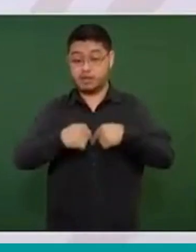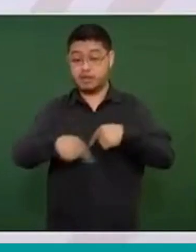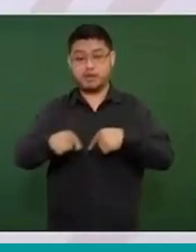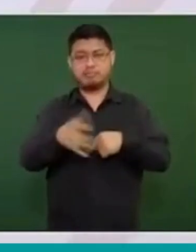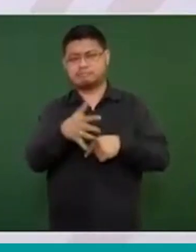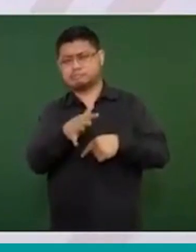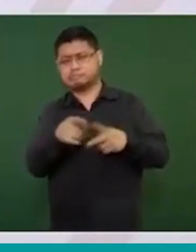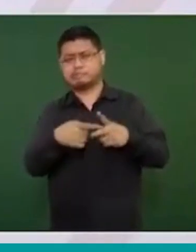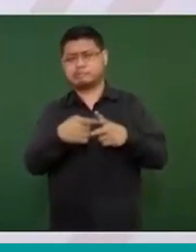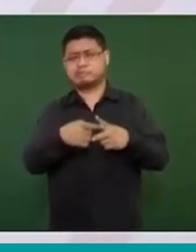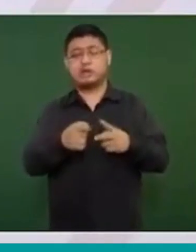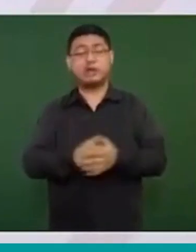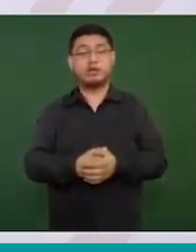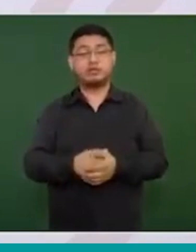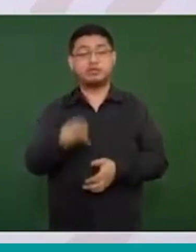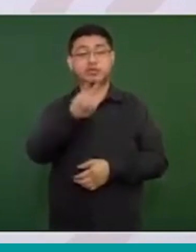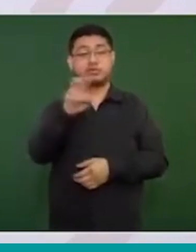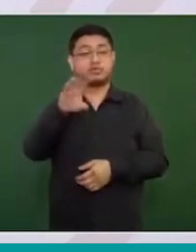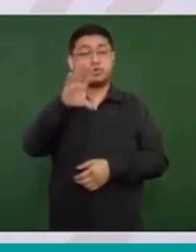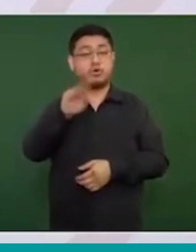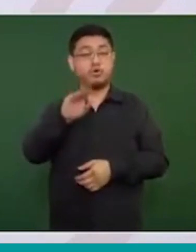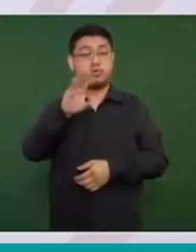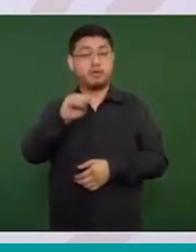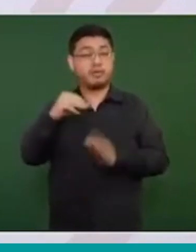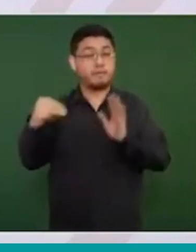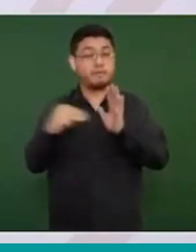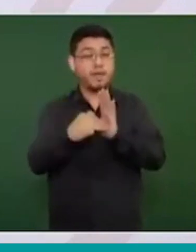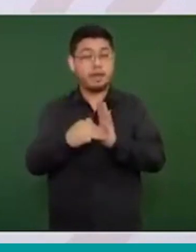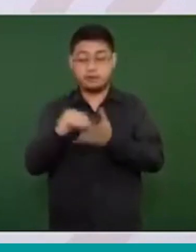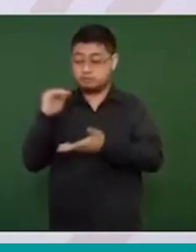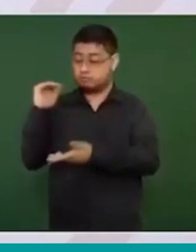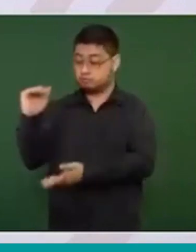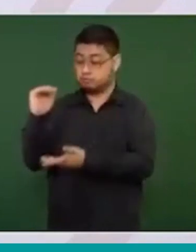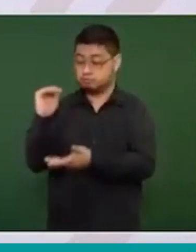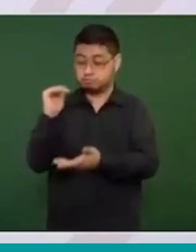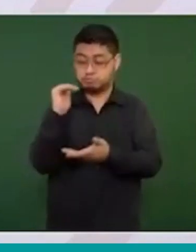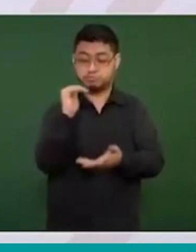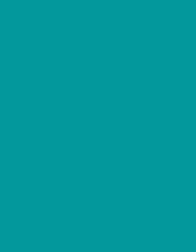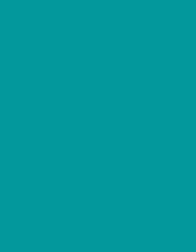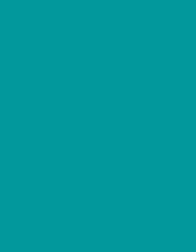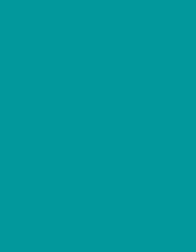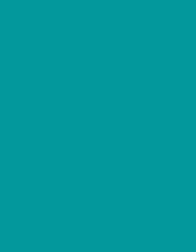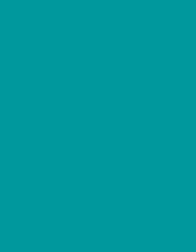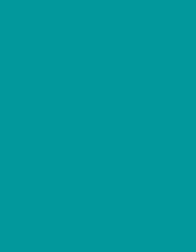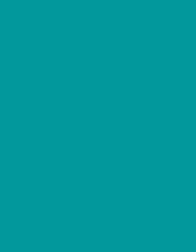promedio de 290 mil barriles diarios de gasolinas.